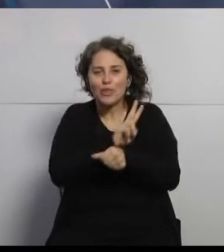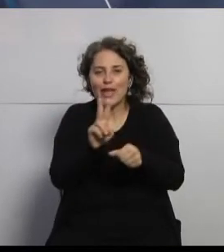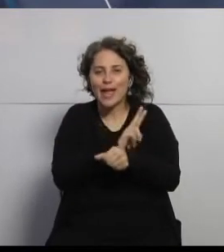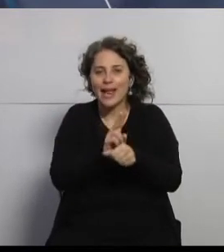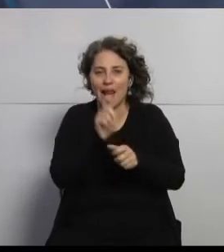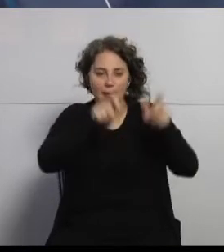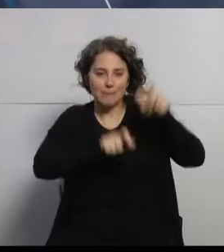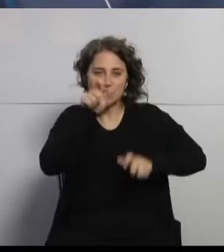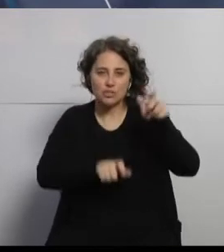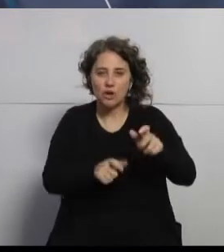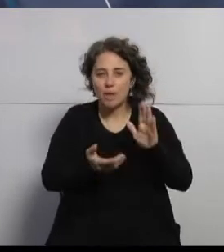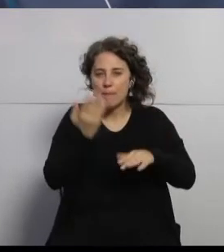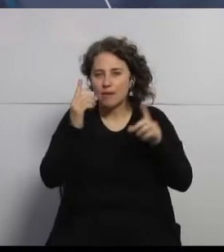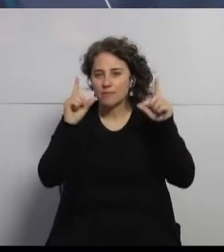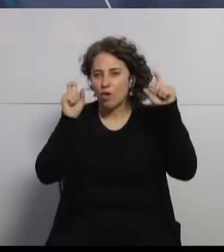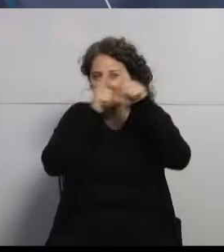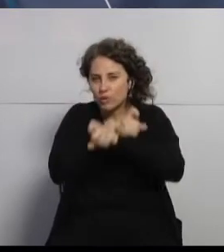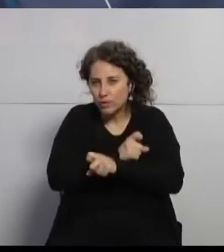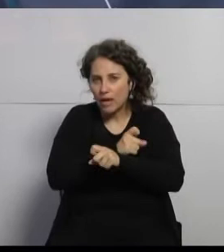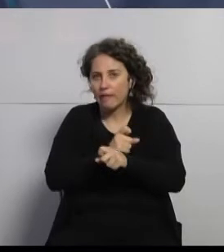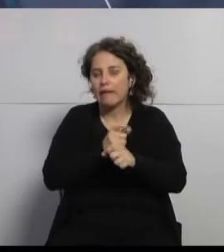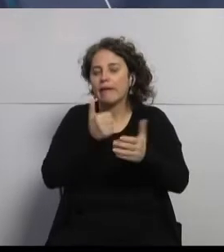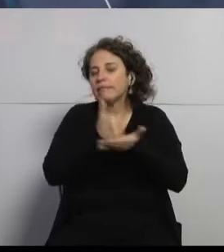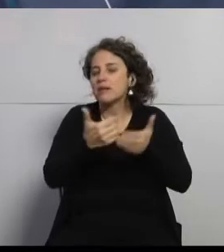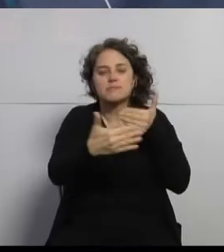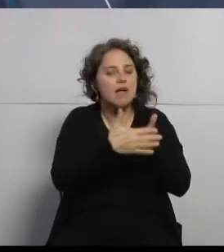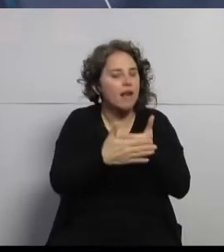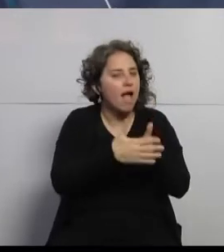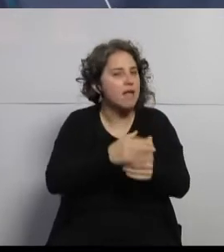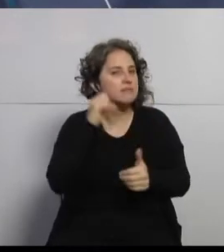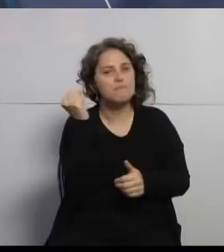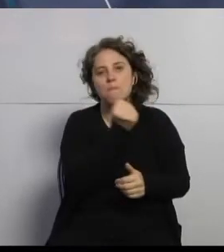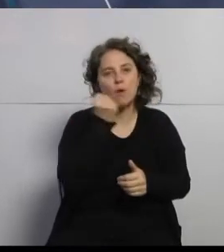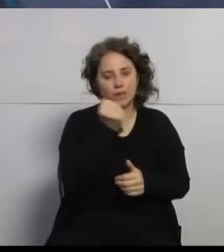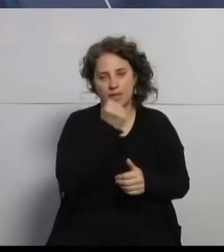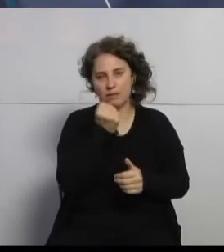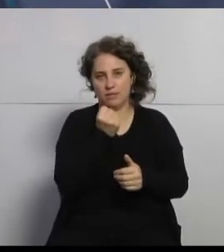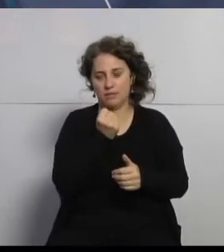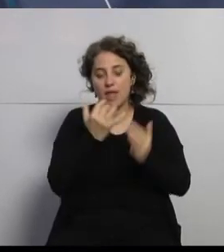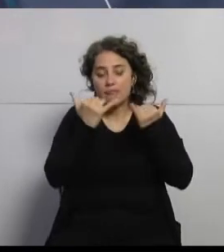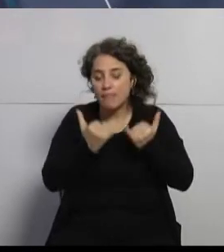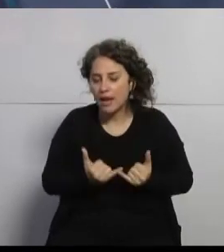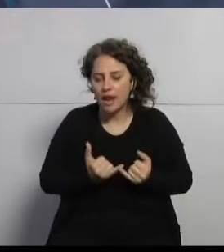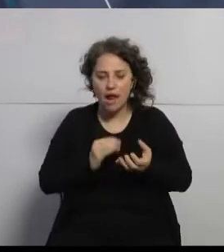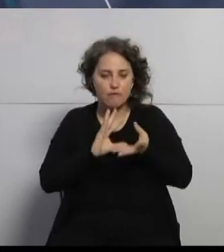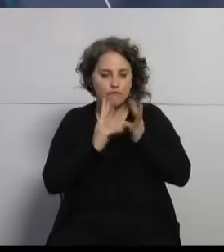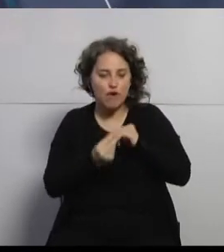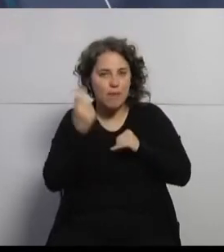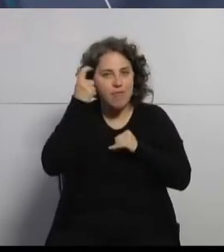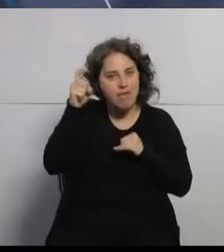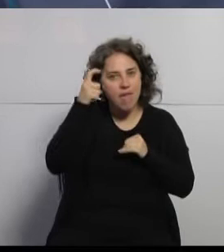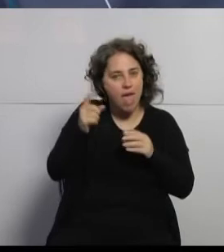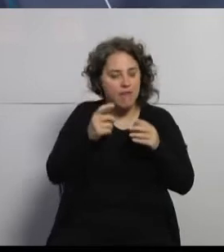vulnerables la cercanía es clave. El tener modelos progresivos de